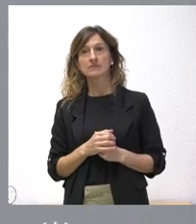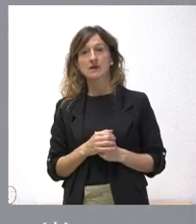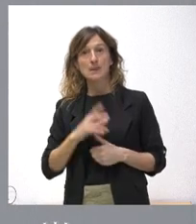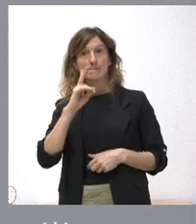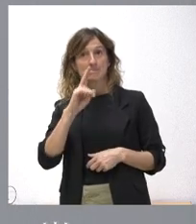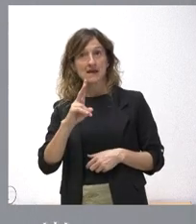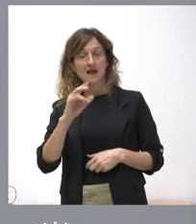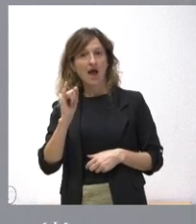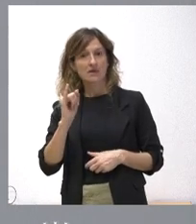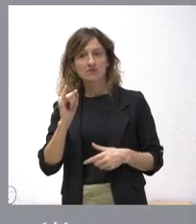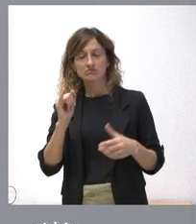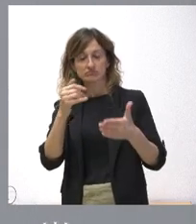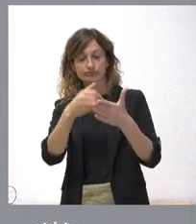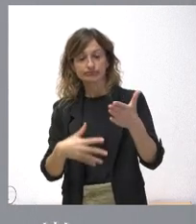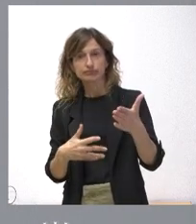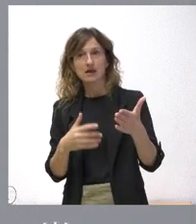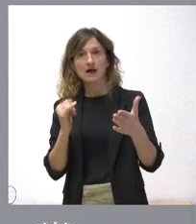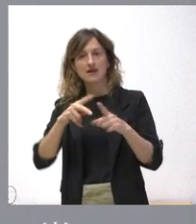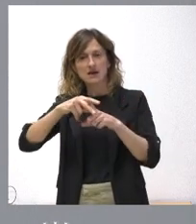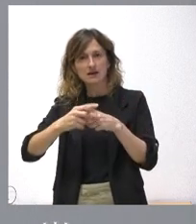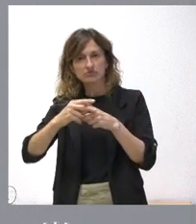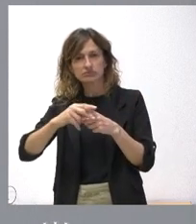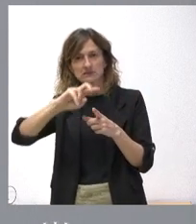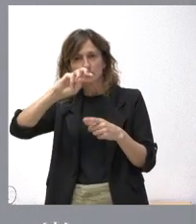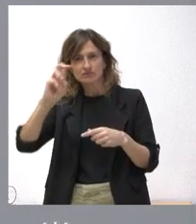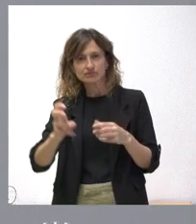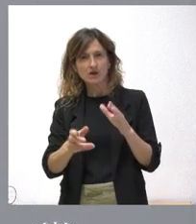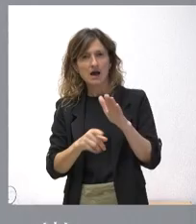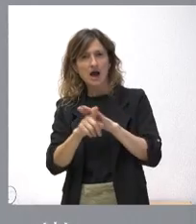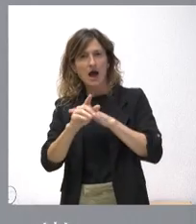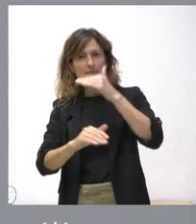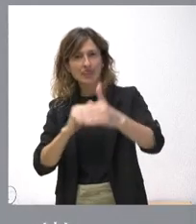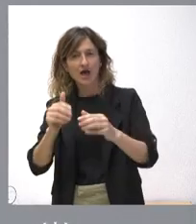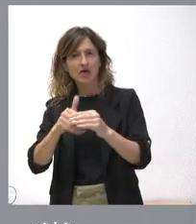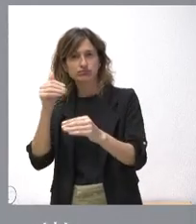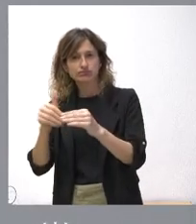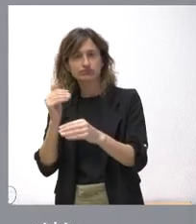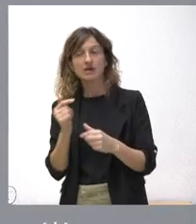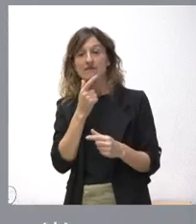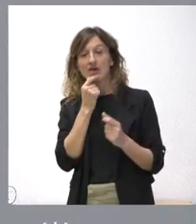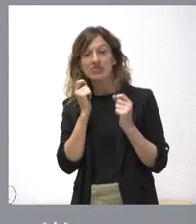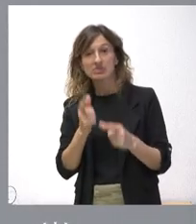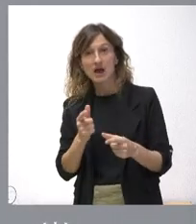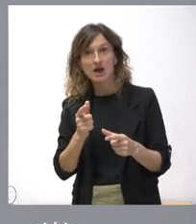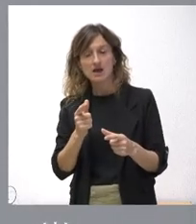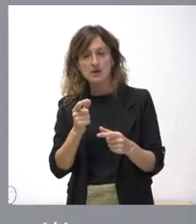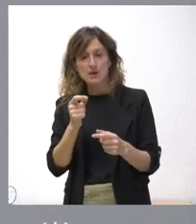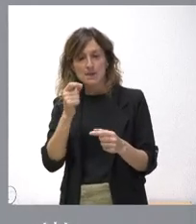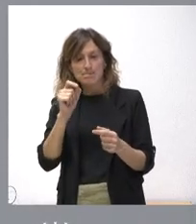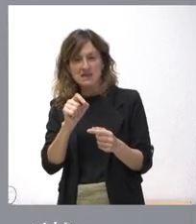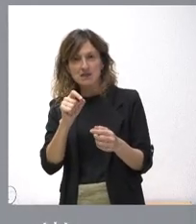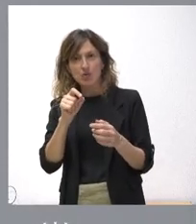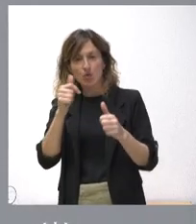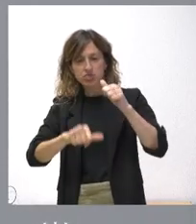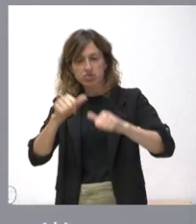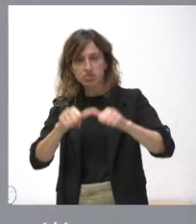ustedes, por toda la instrumentación más avanzada en ese sentido y va a facilitar procedimientos mínimamente invasivos, de alta